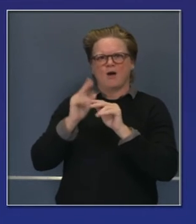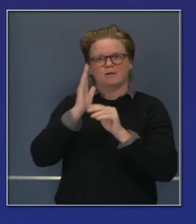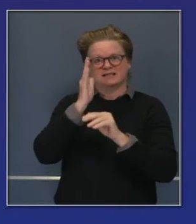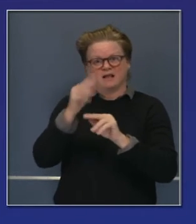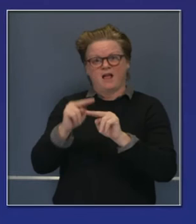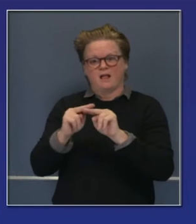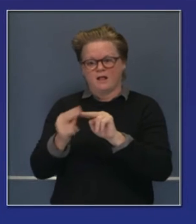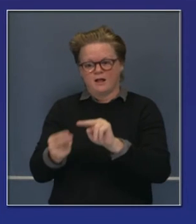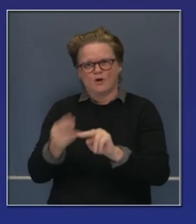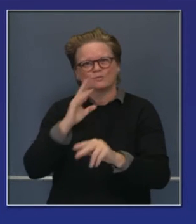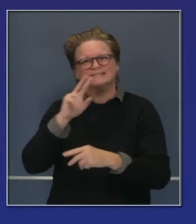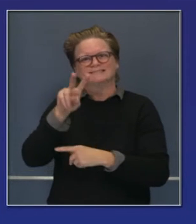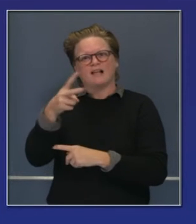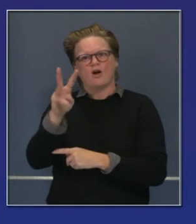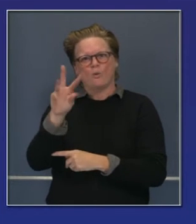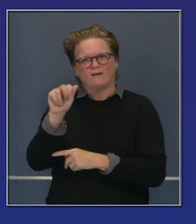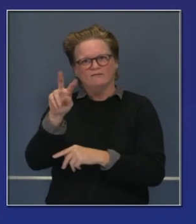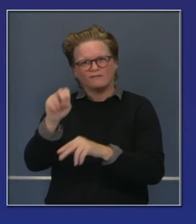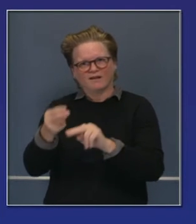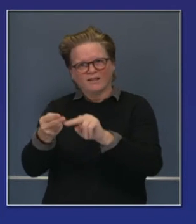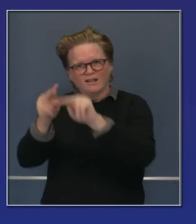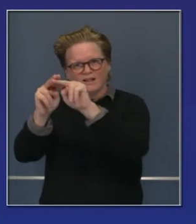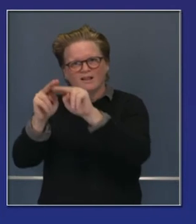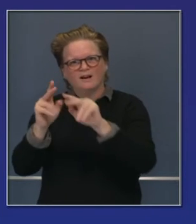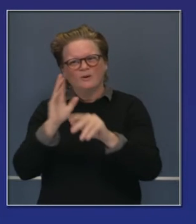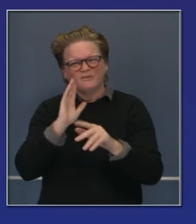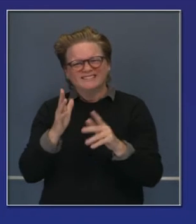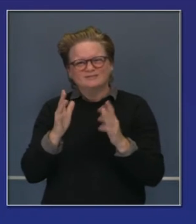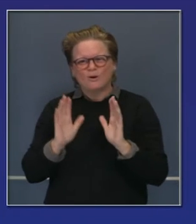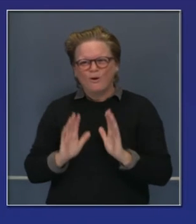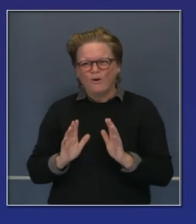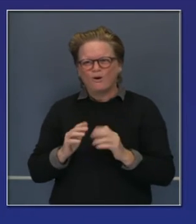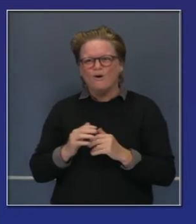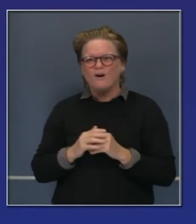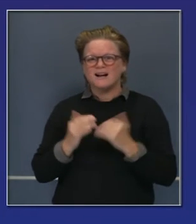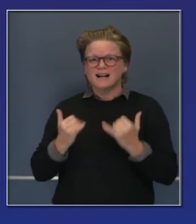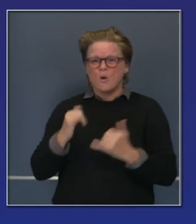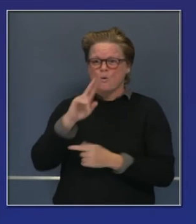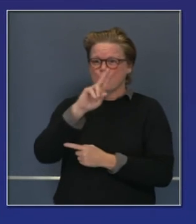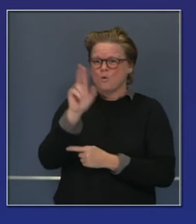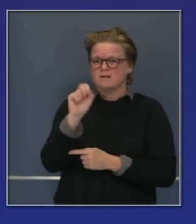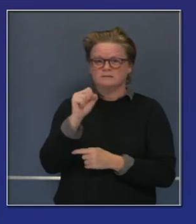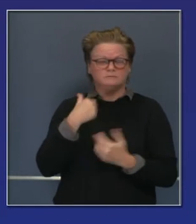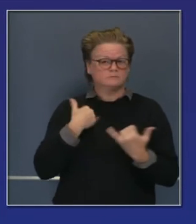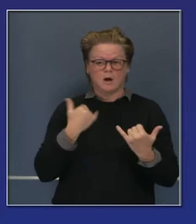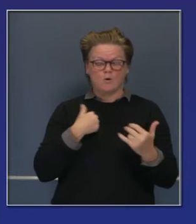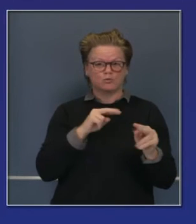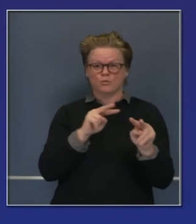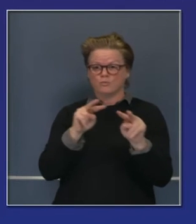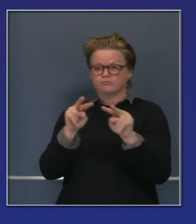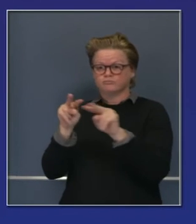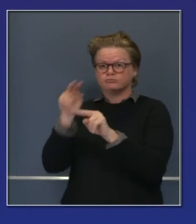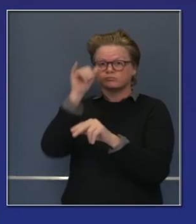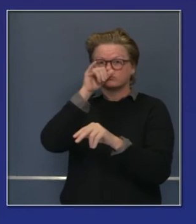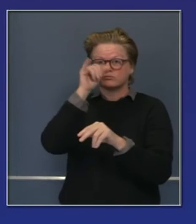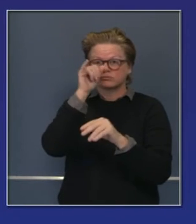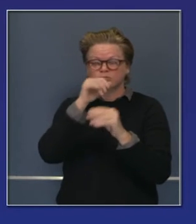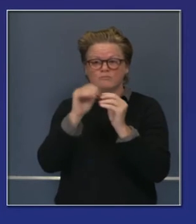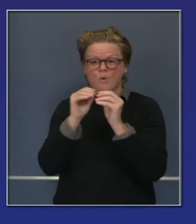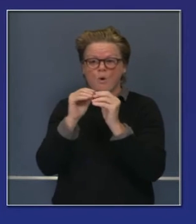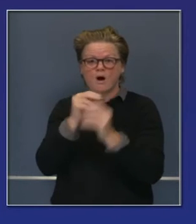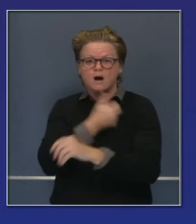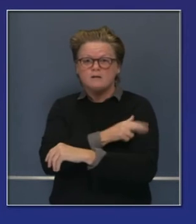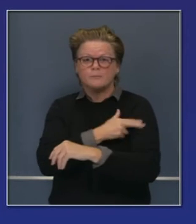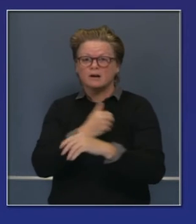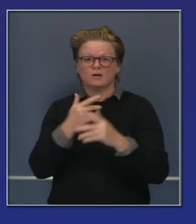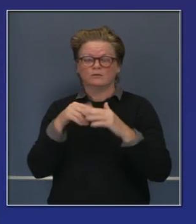número récord en índice de infecciones de COVID-19. Así que siga usando su mascarilla, siga